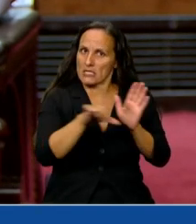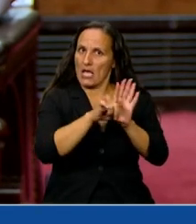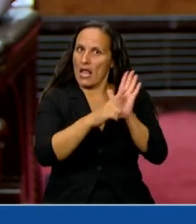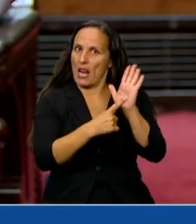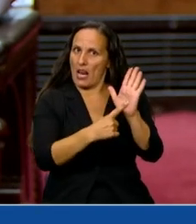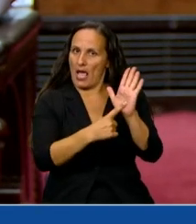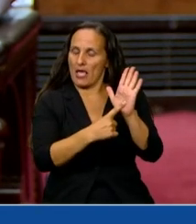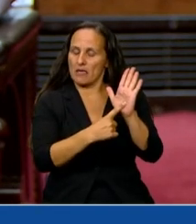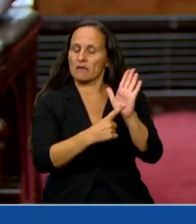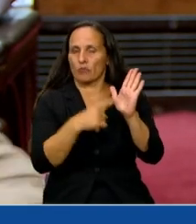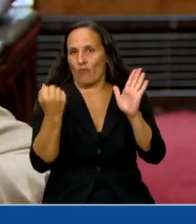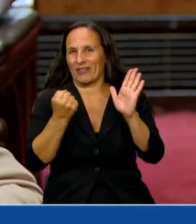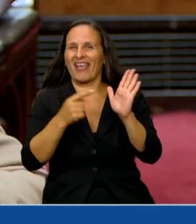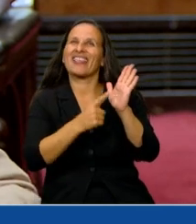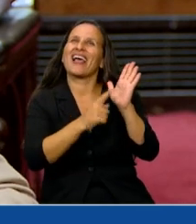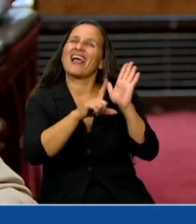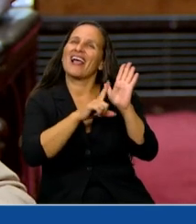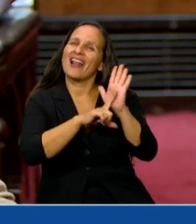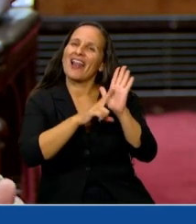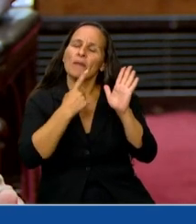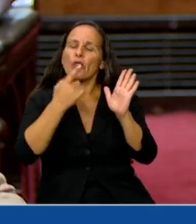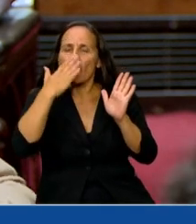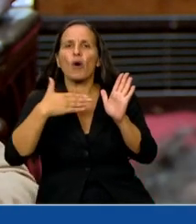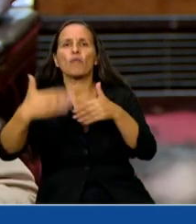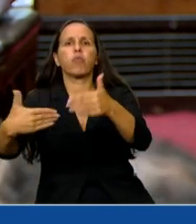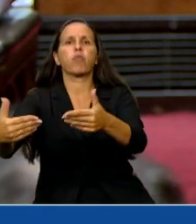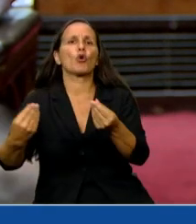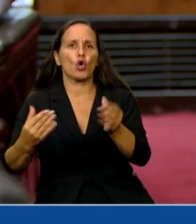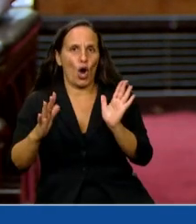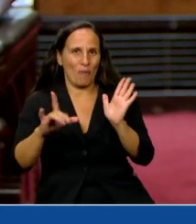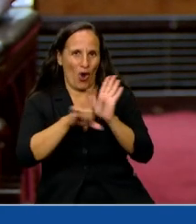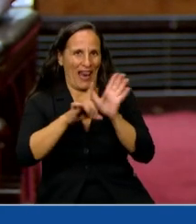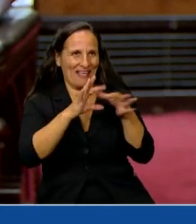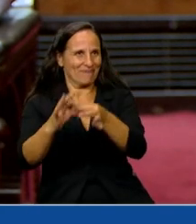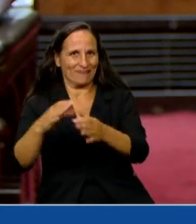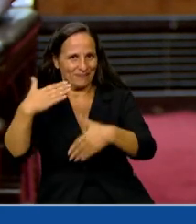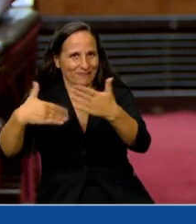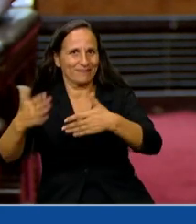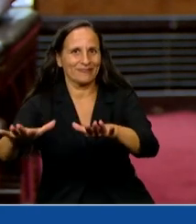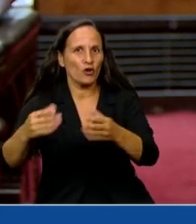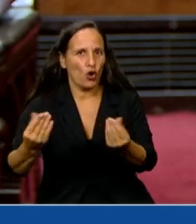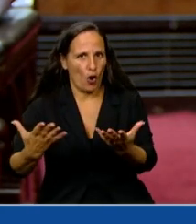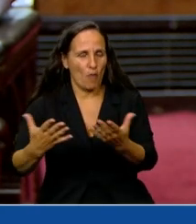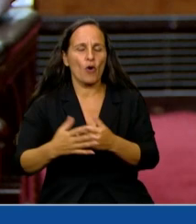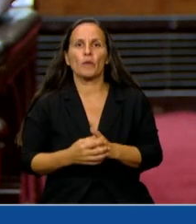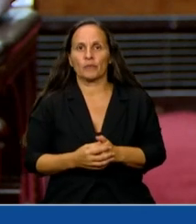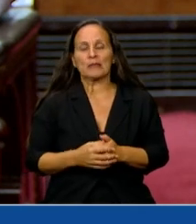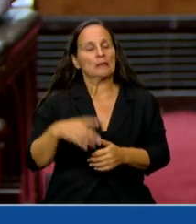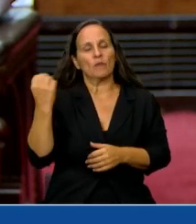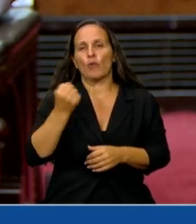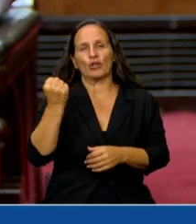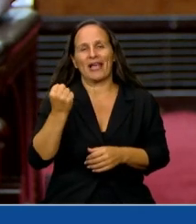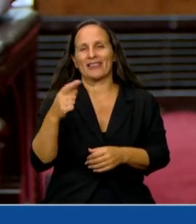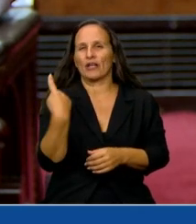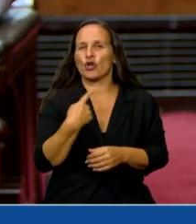porque para eso está la potestad de la autoridad de aplicación, cómo se debe aplicar una ley. Y en este sentido está claro que tenemos que salir del